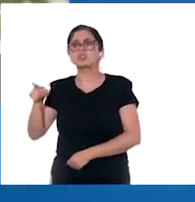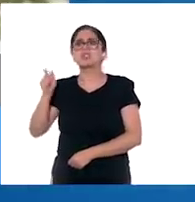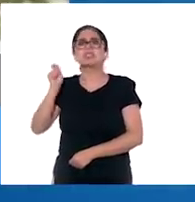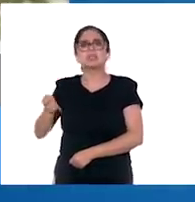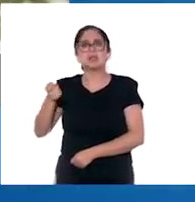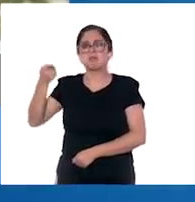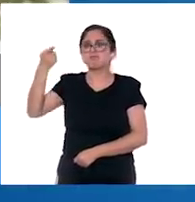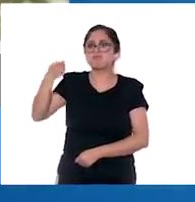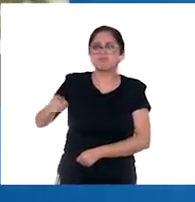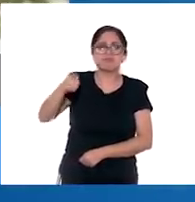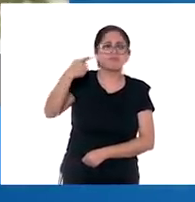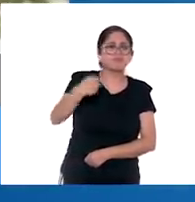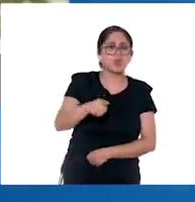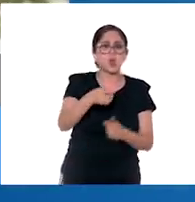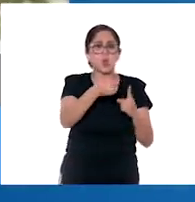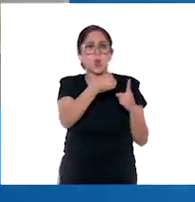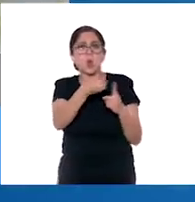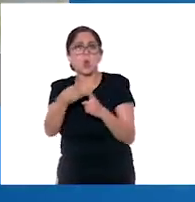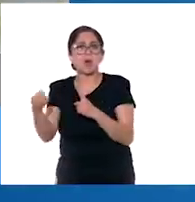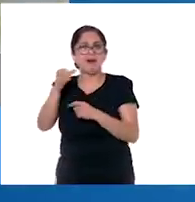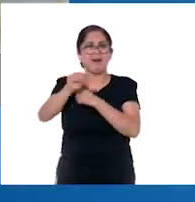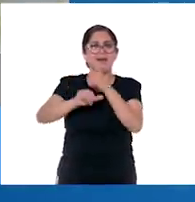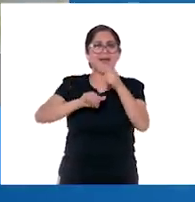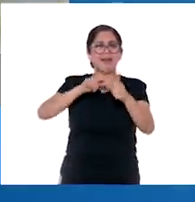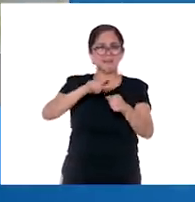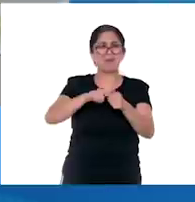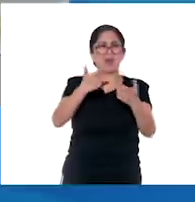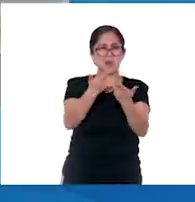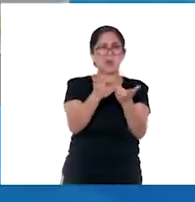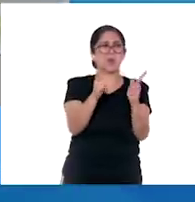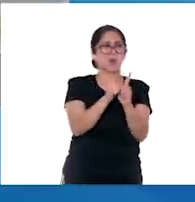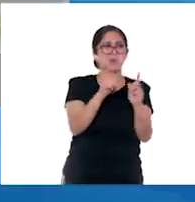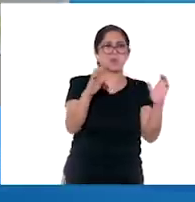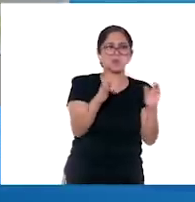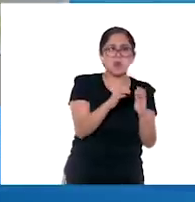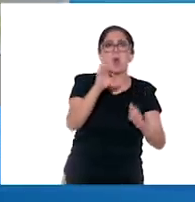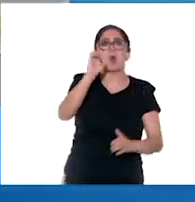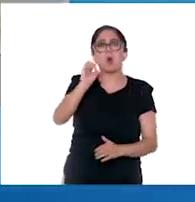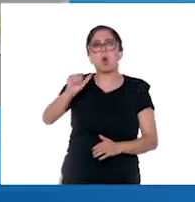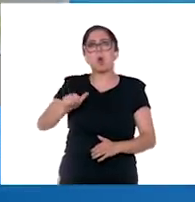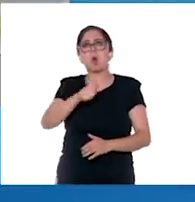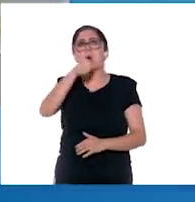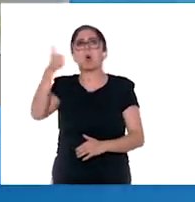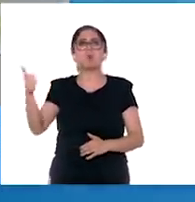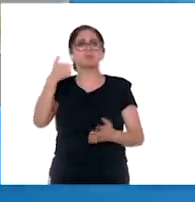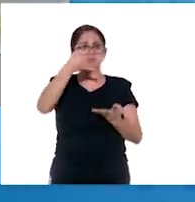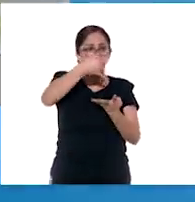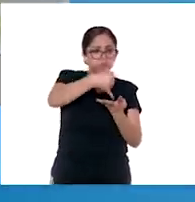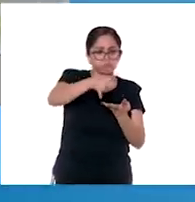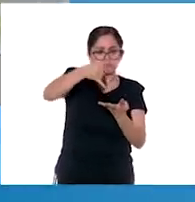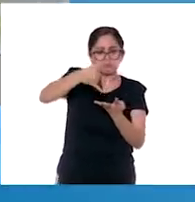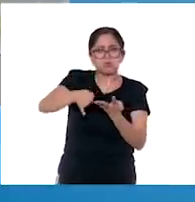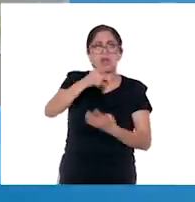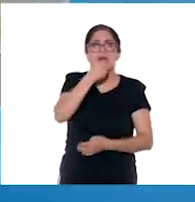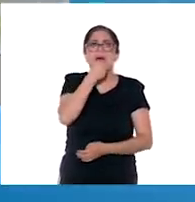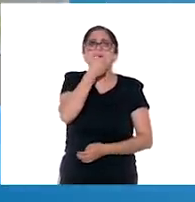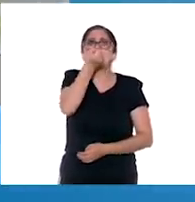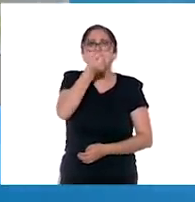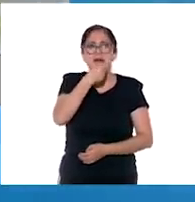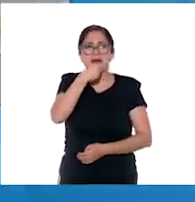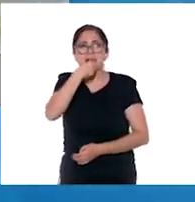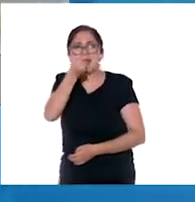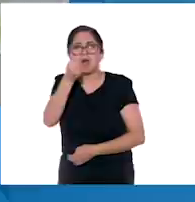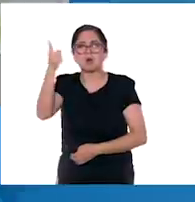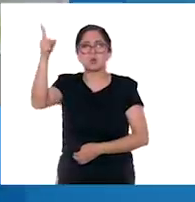los ganados. Sí, sobre todo en algunos lugares el cultivo de caña, sobre todo en el sur de